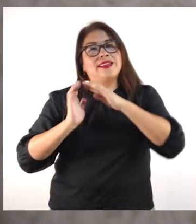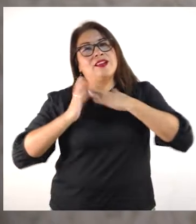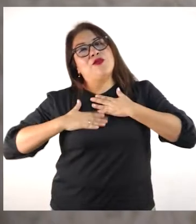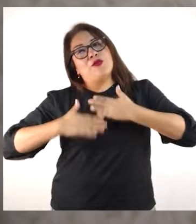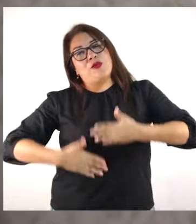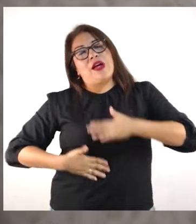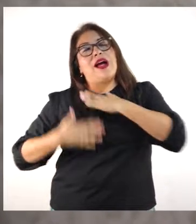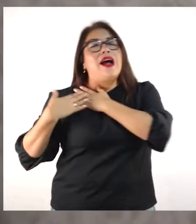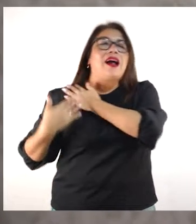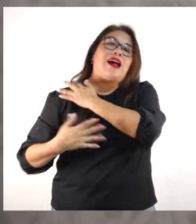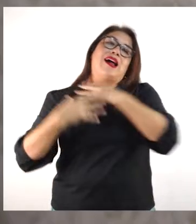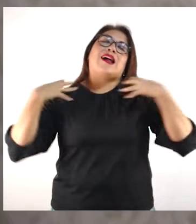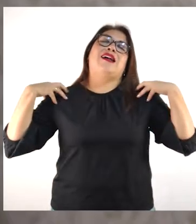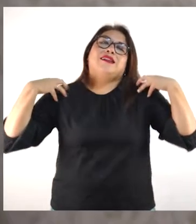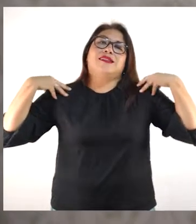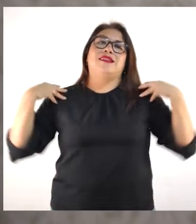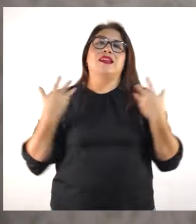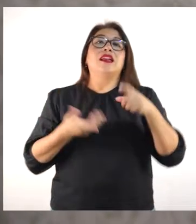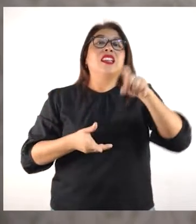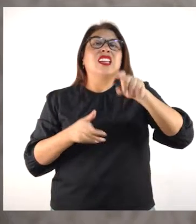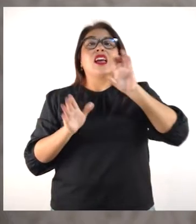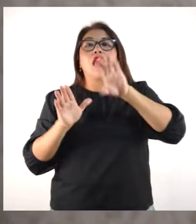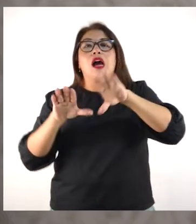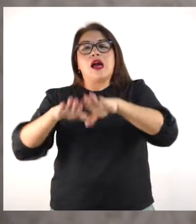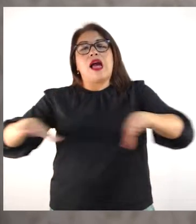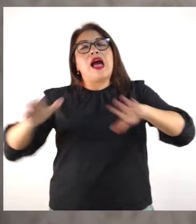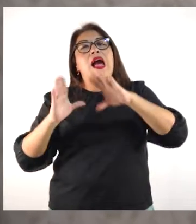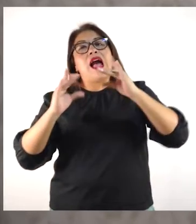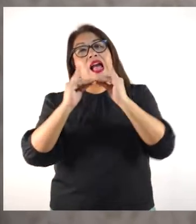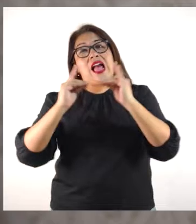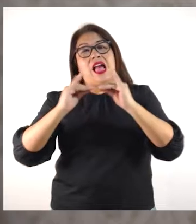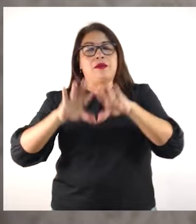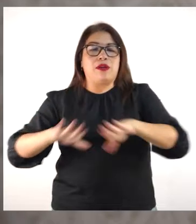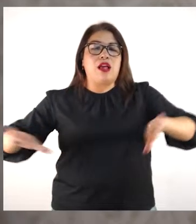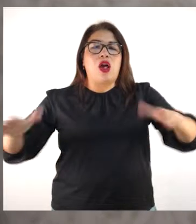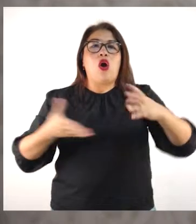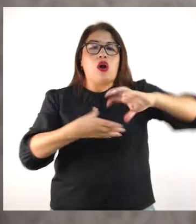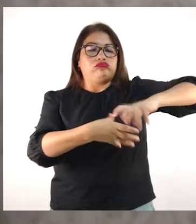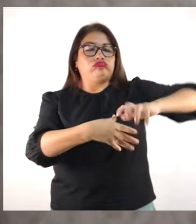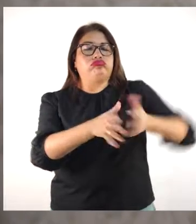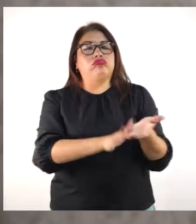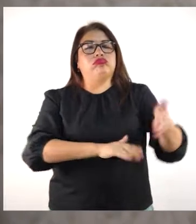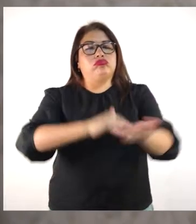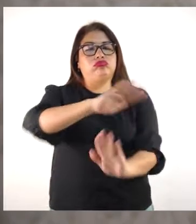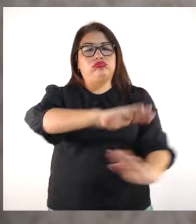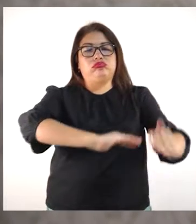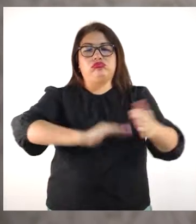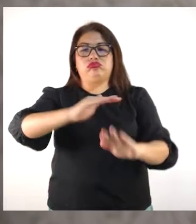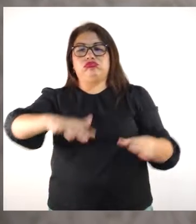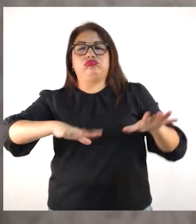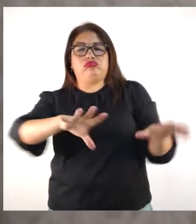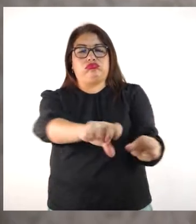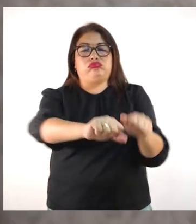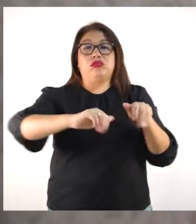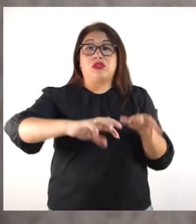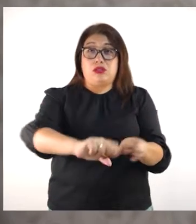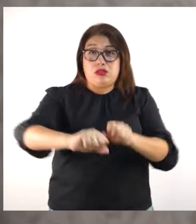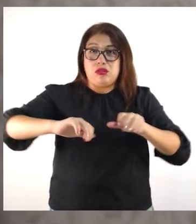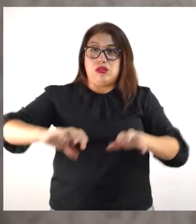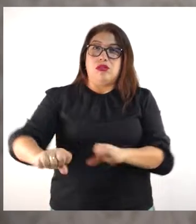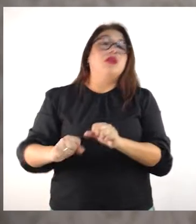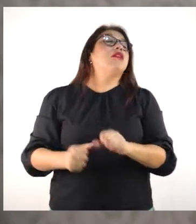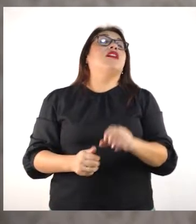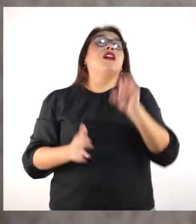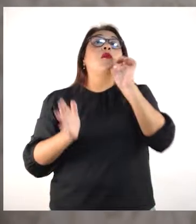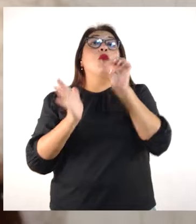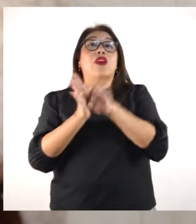camillas, necesita cremas, necesita instrumentos para los masajes. Ahí se va